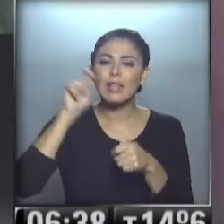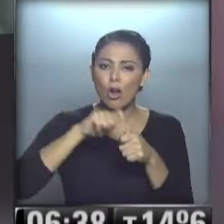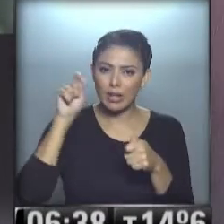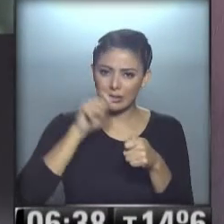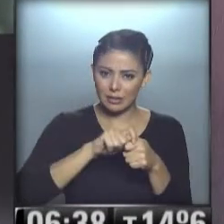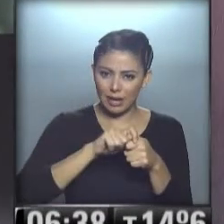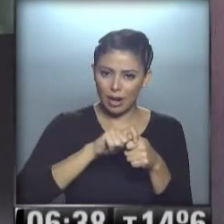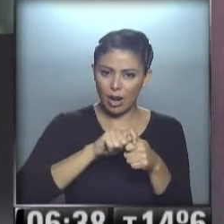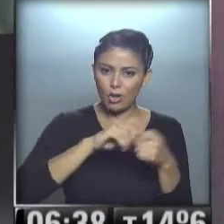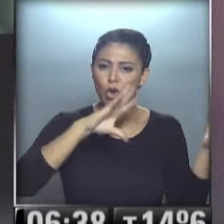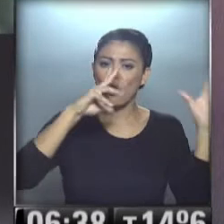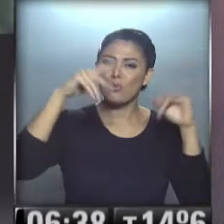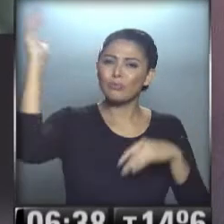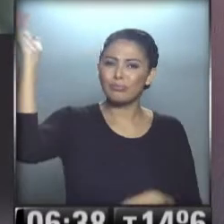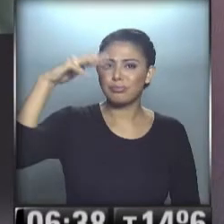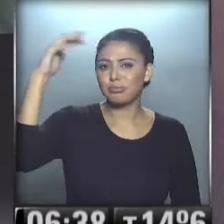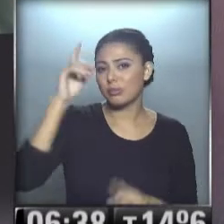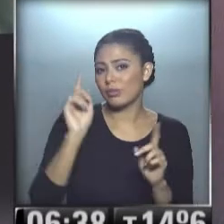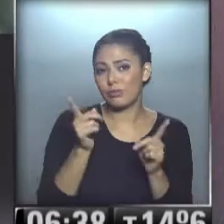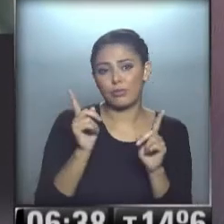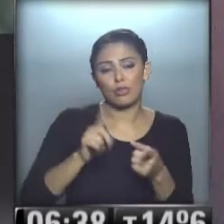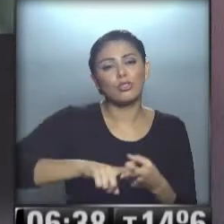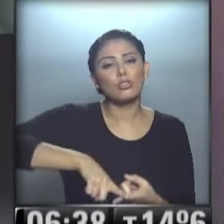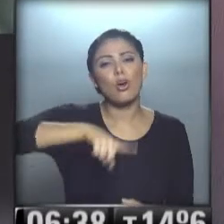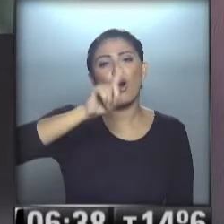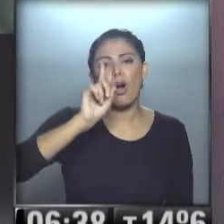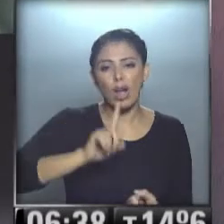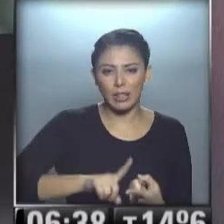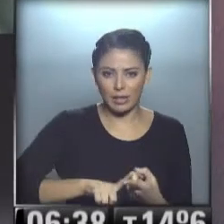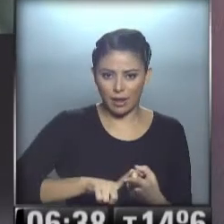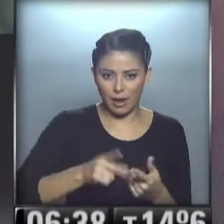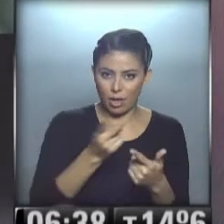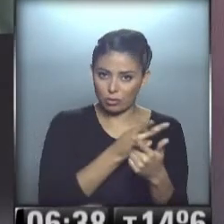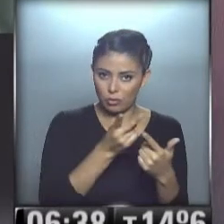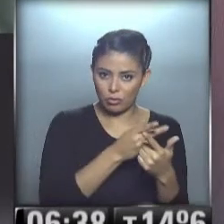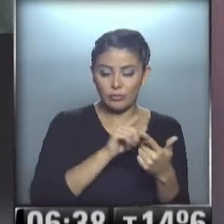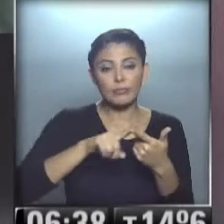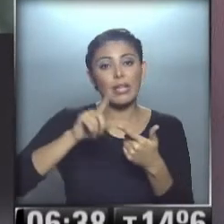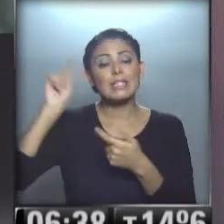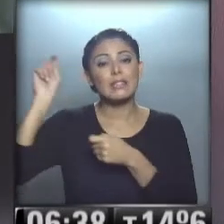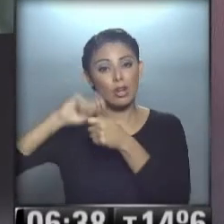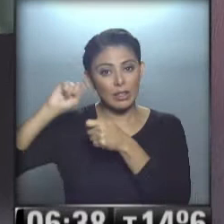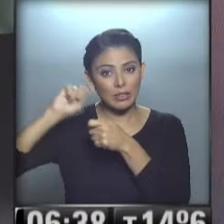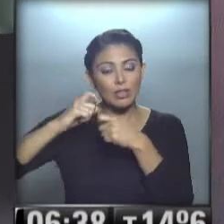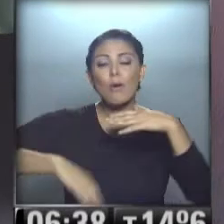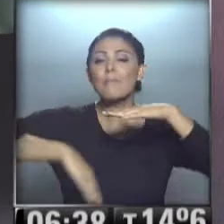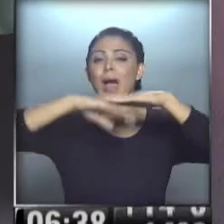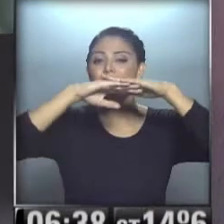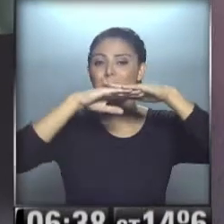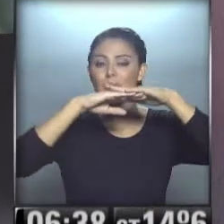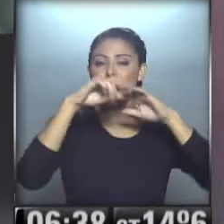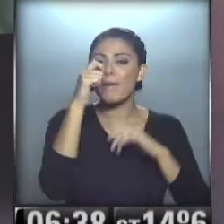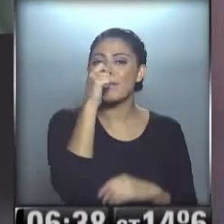inestabilidad... ...todita, todita presente... ...durante todo el día... ...para Santiago del Estero... ...la máxima prevista...